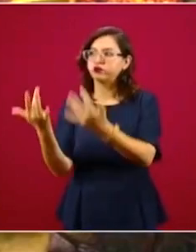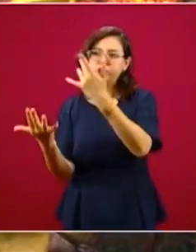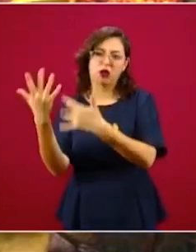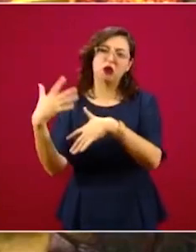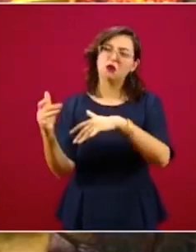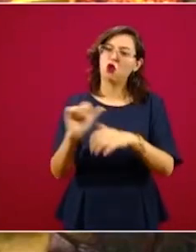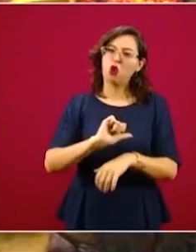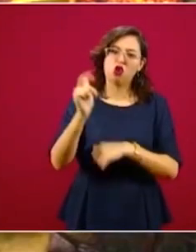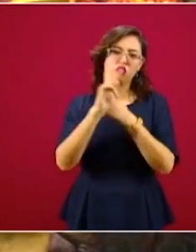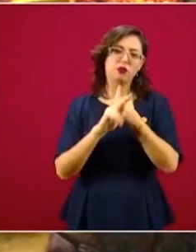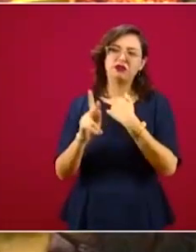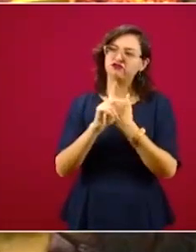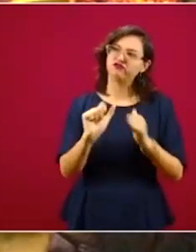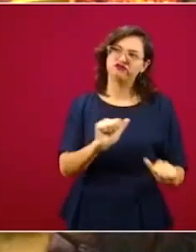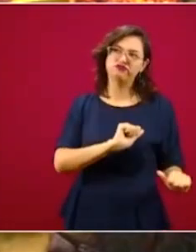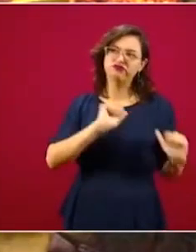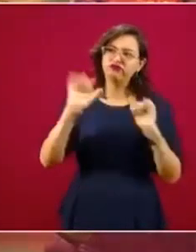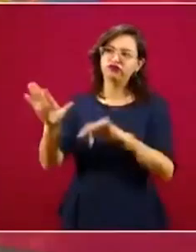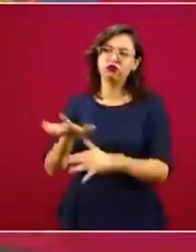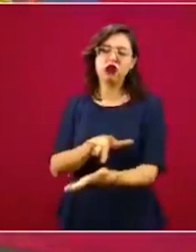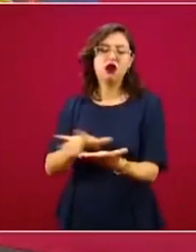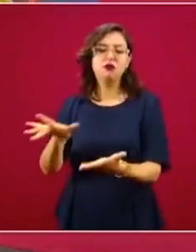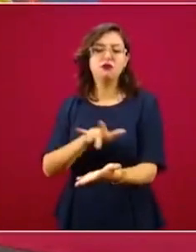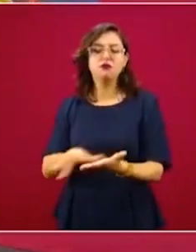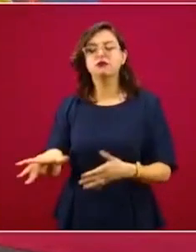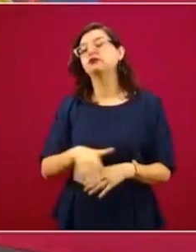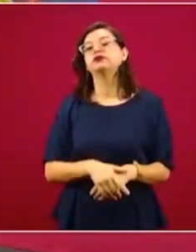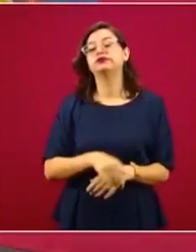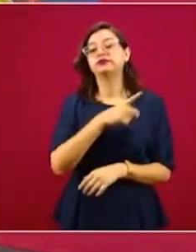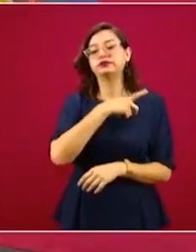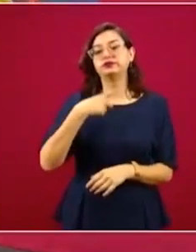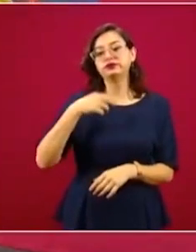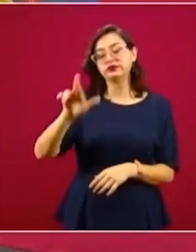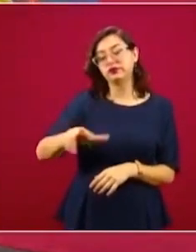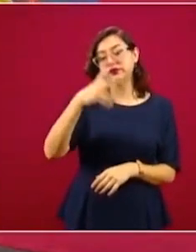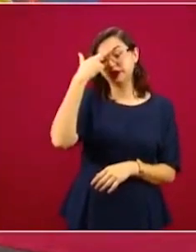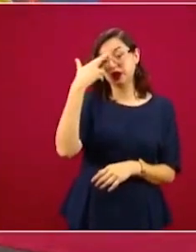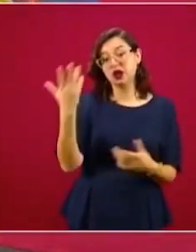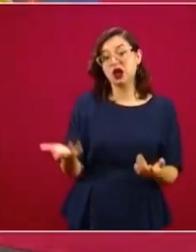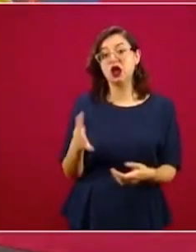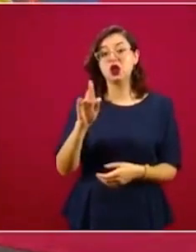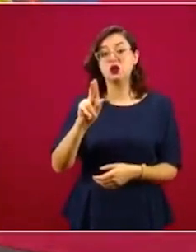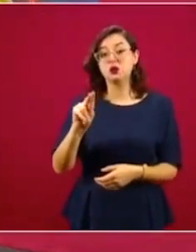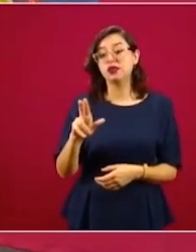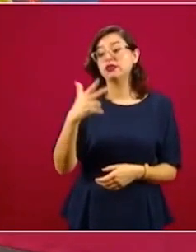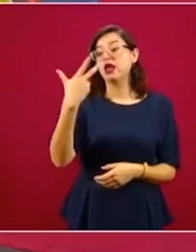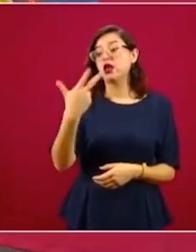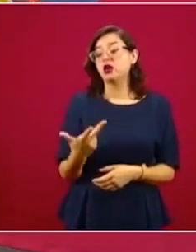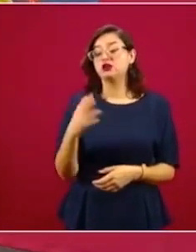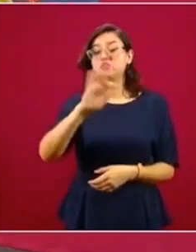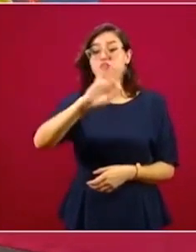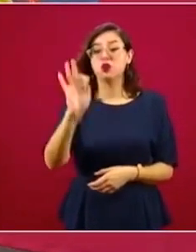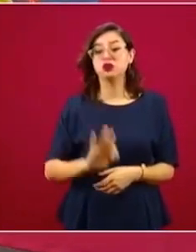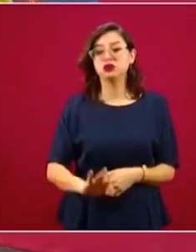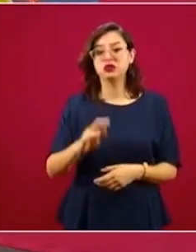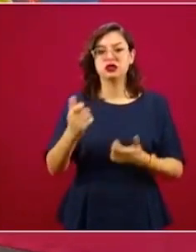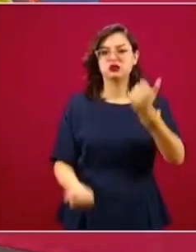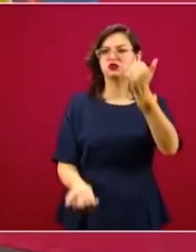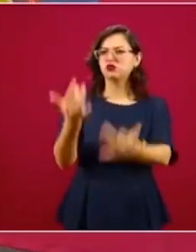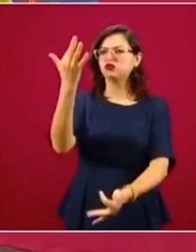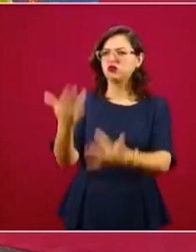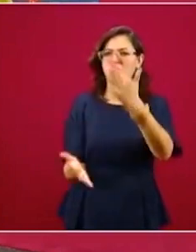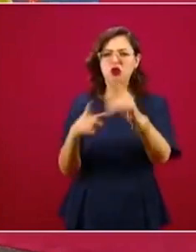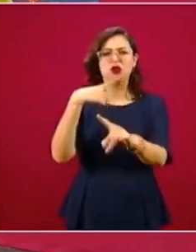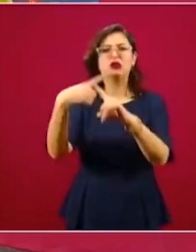fuera de México. Recordar que el 98 por ciento de los incendios forestales los provoca el hombre, la actividad humana, ya sea una actividad intencional